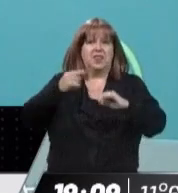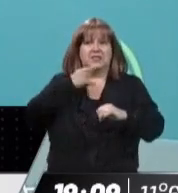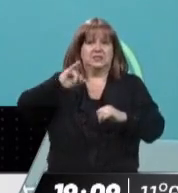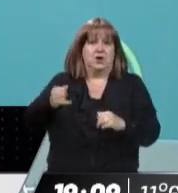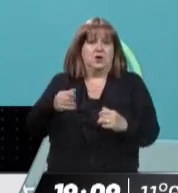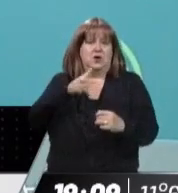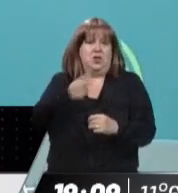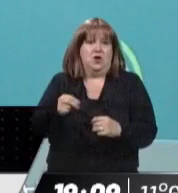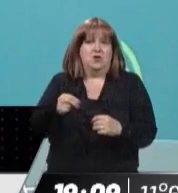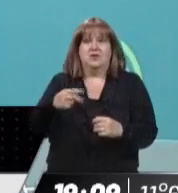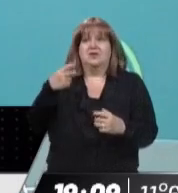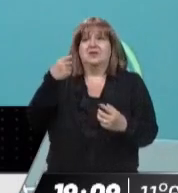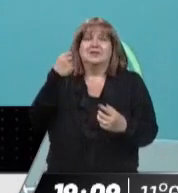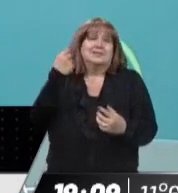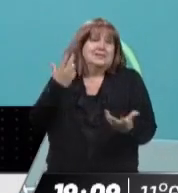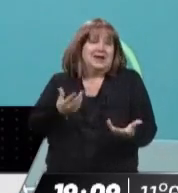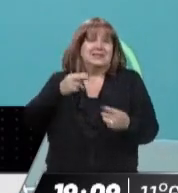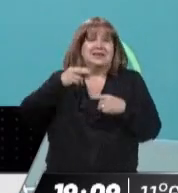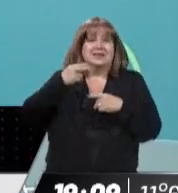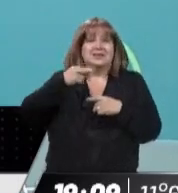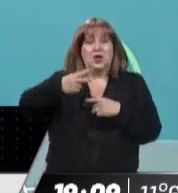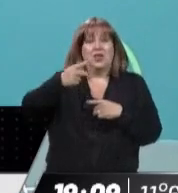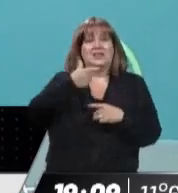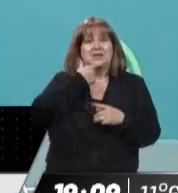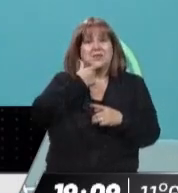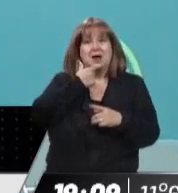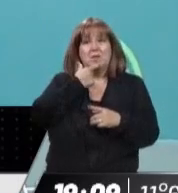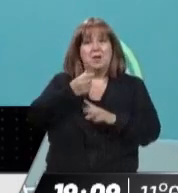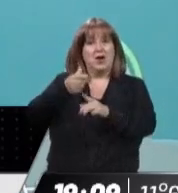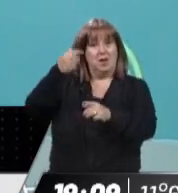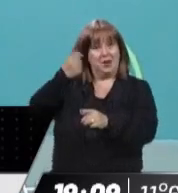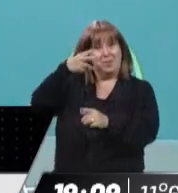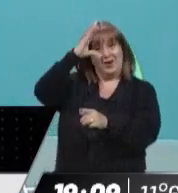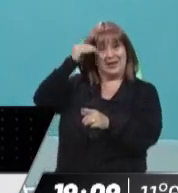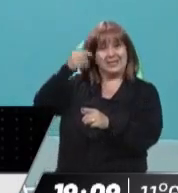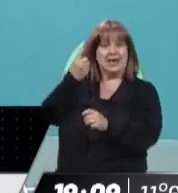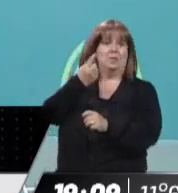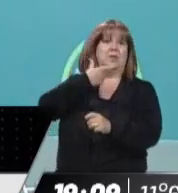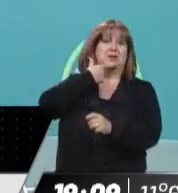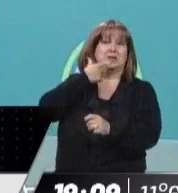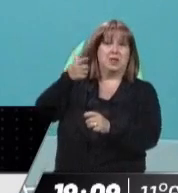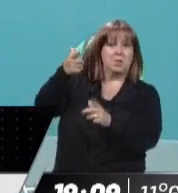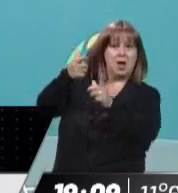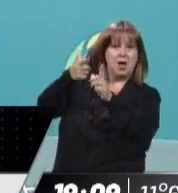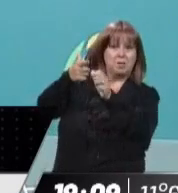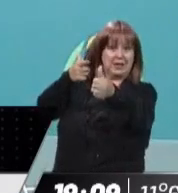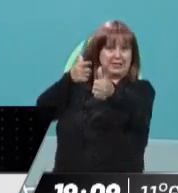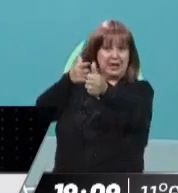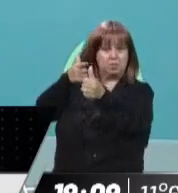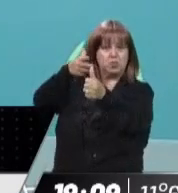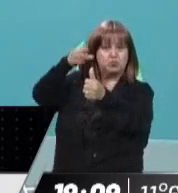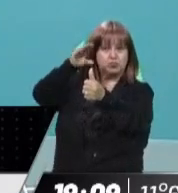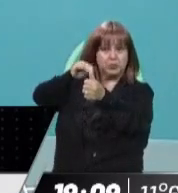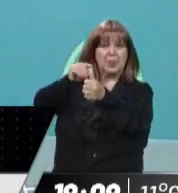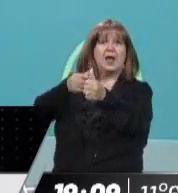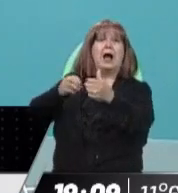2 de septiembre, cuando el día posterior al ataque contra la vicepresidenta Cristina Fernández, en horas de la